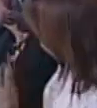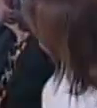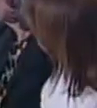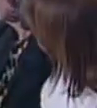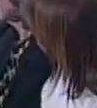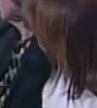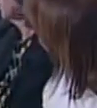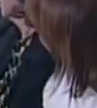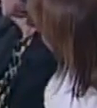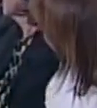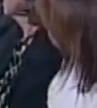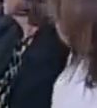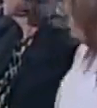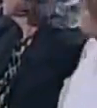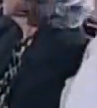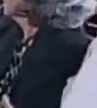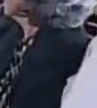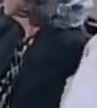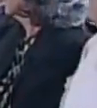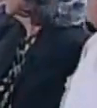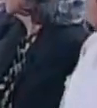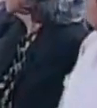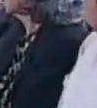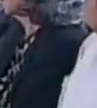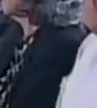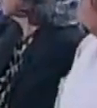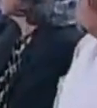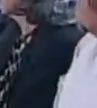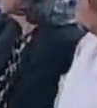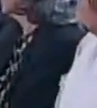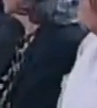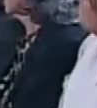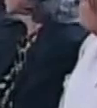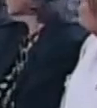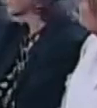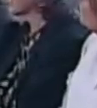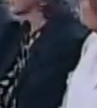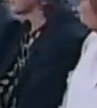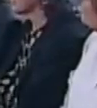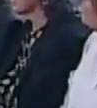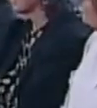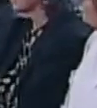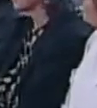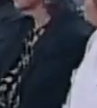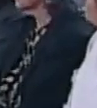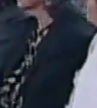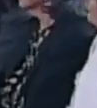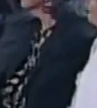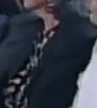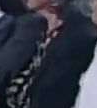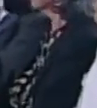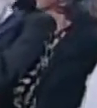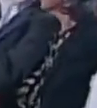Queridas hermanas y hermanos, digo esto